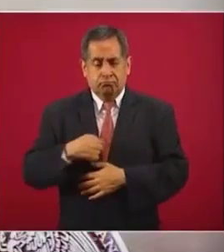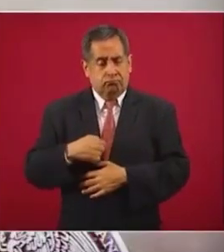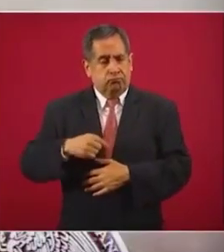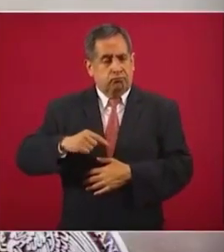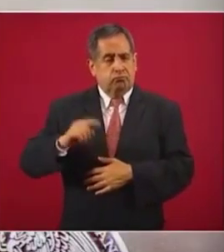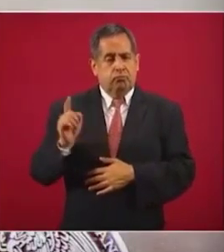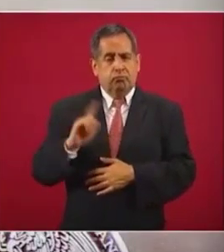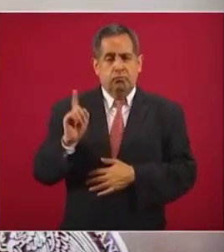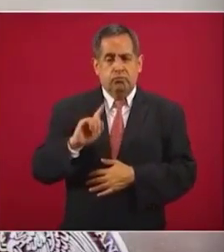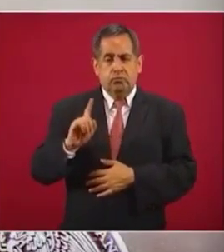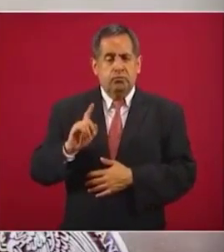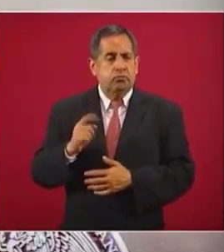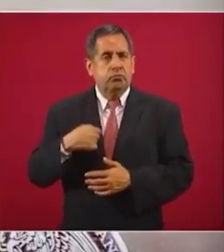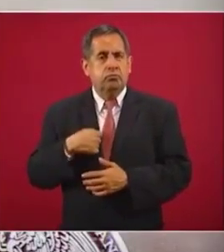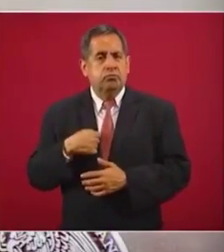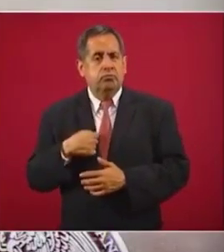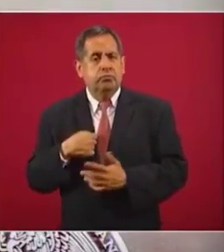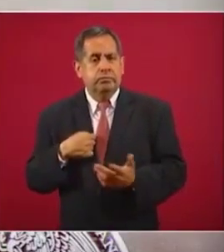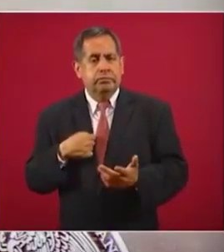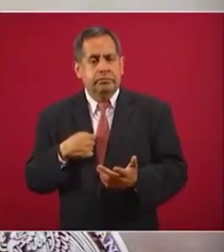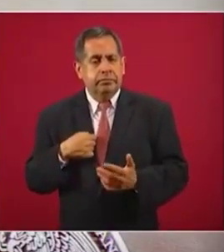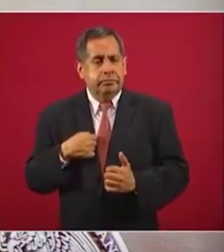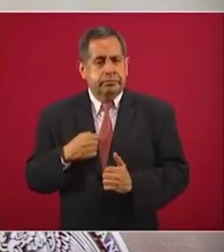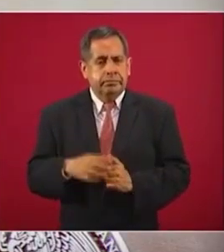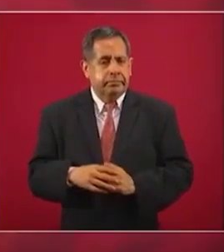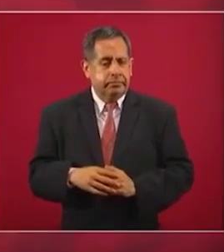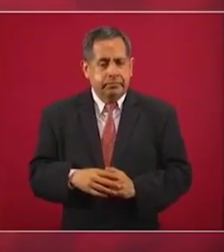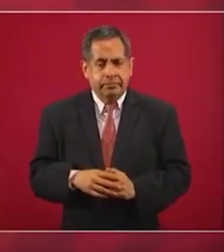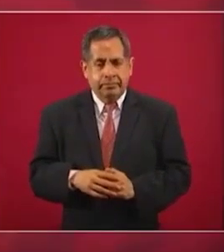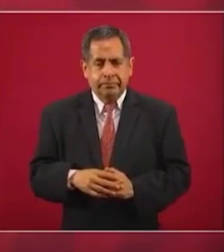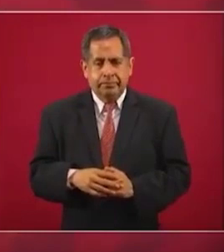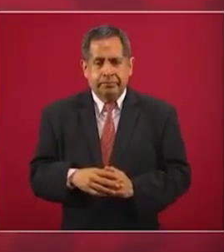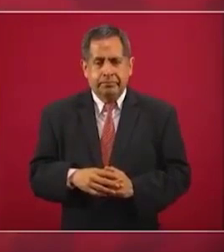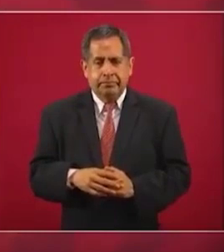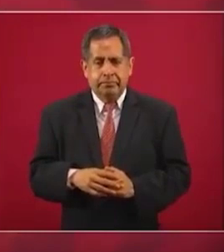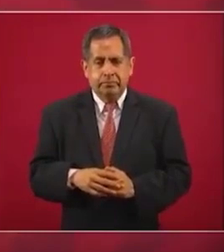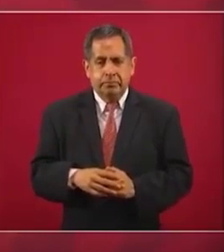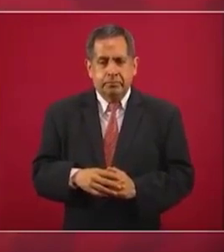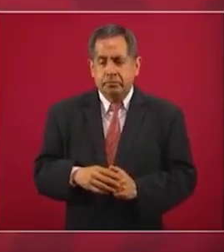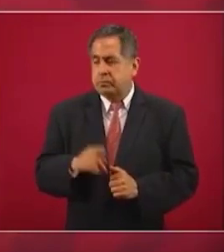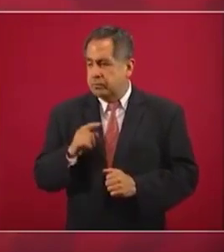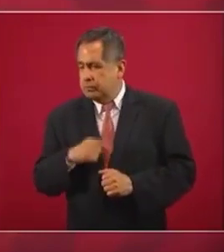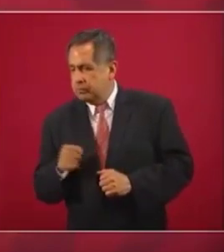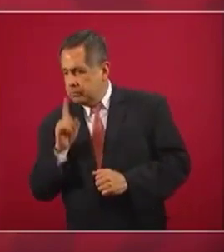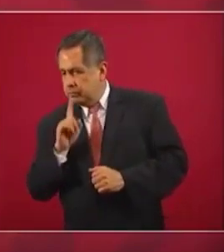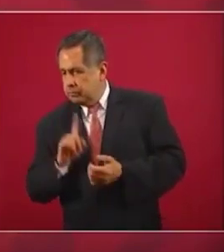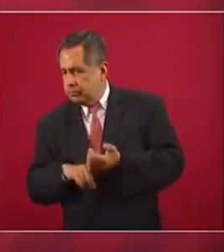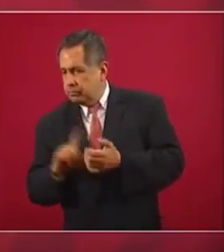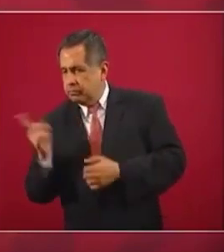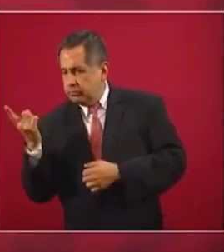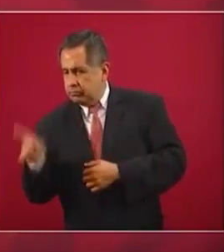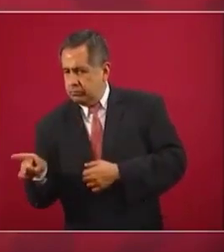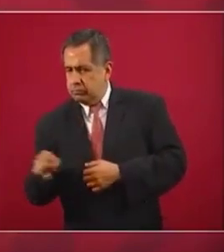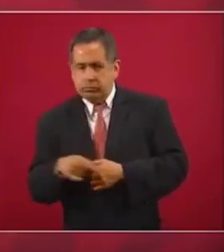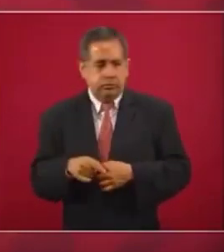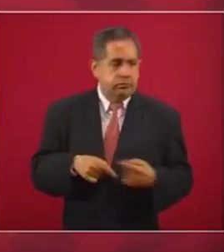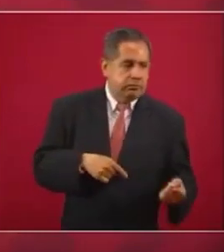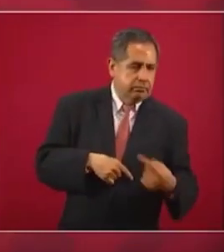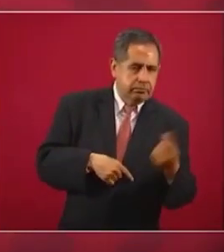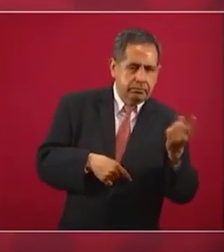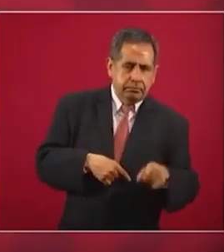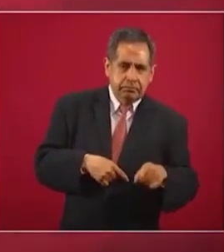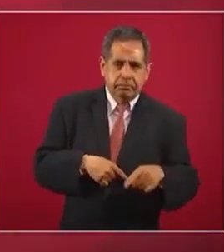mandar a decir las cosas o